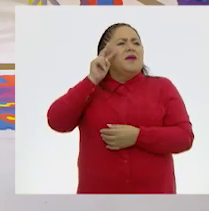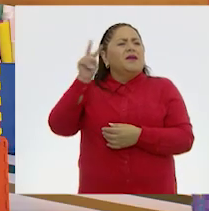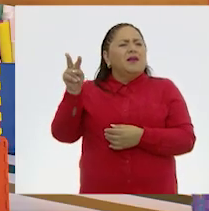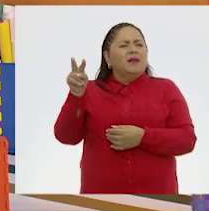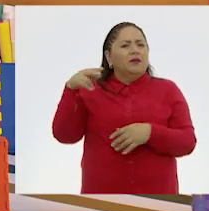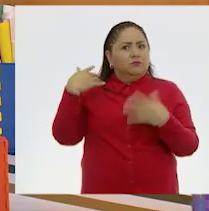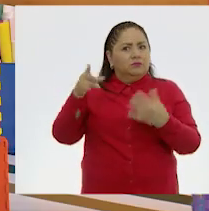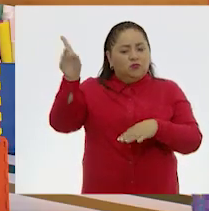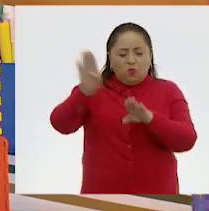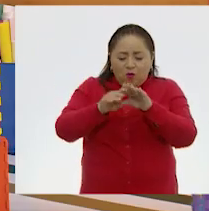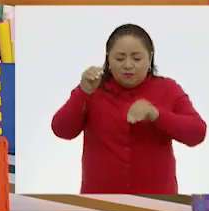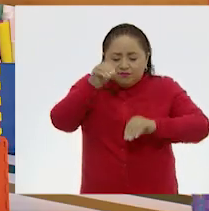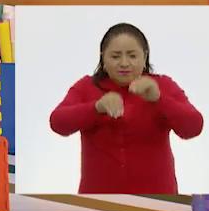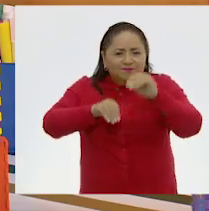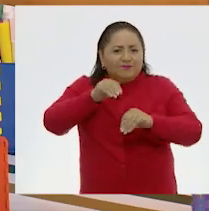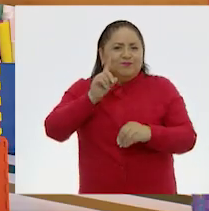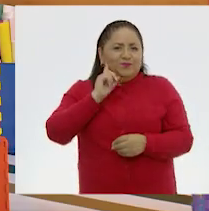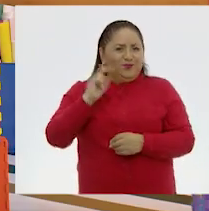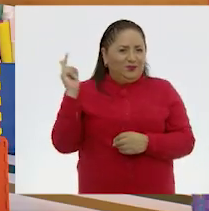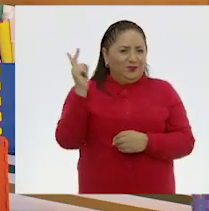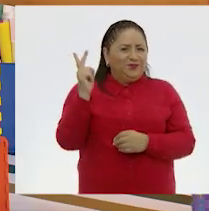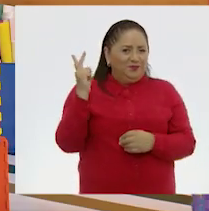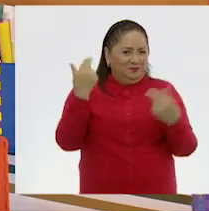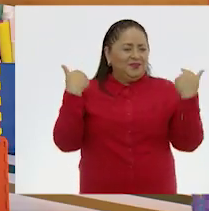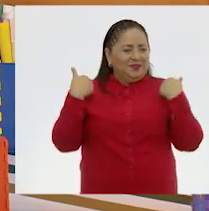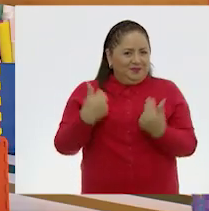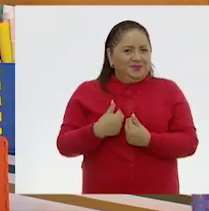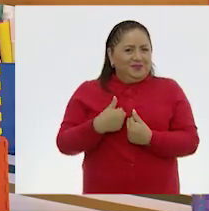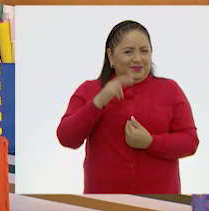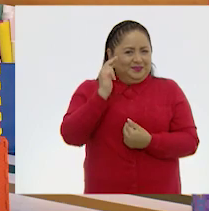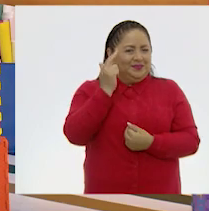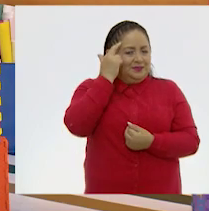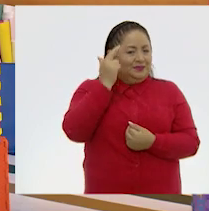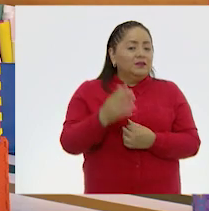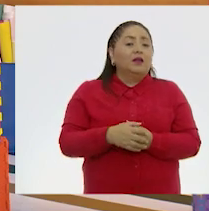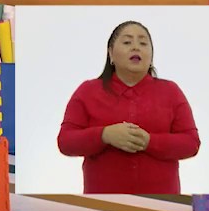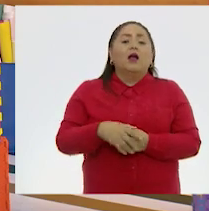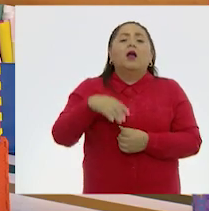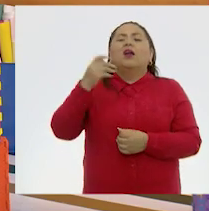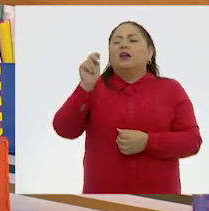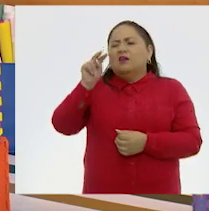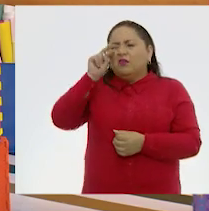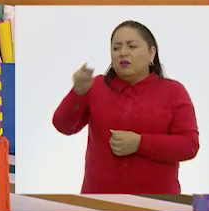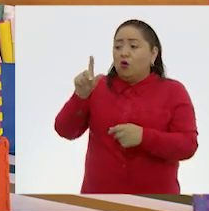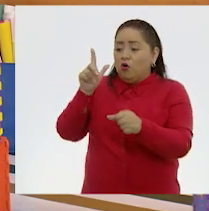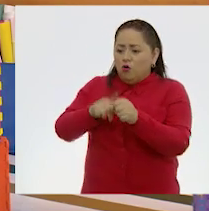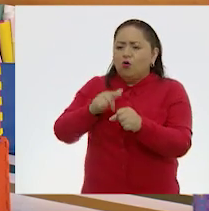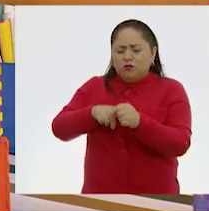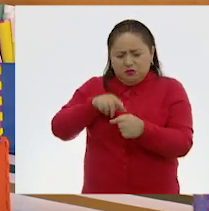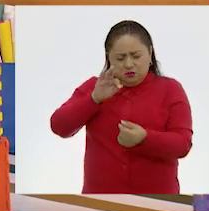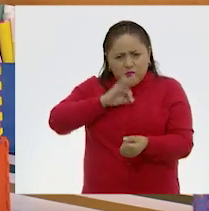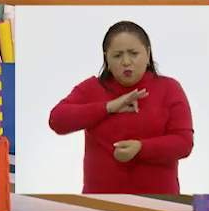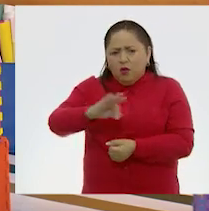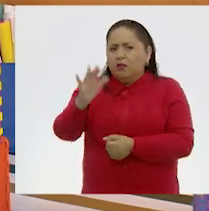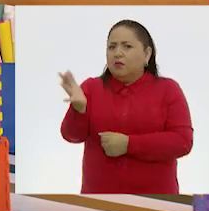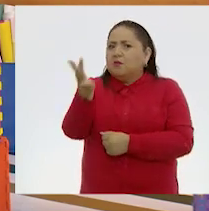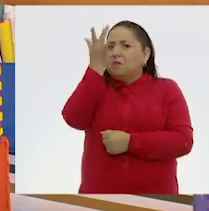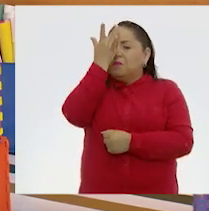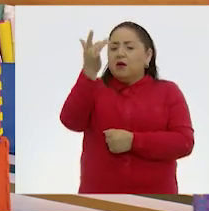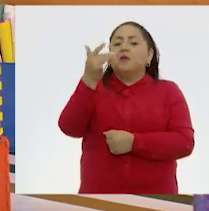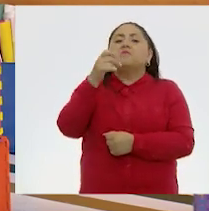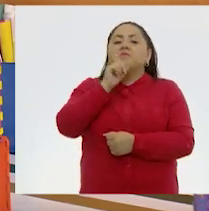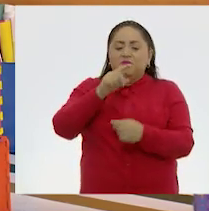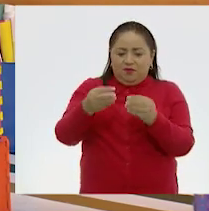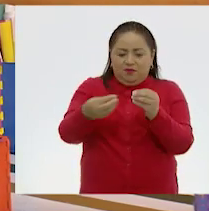experimento que hicieron Denise y Estelita, lo que estamos viendo es que los colores son capaces de hacer magia, de hecho,